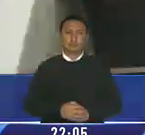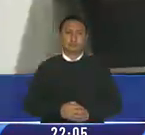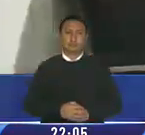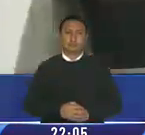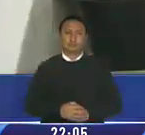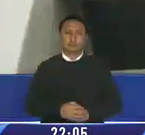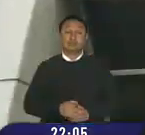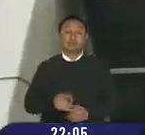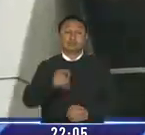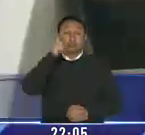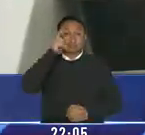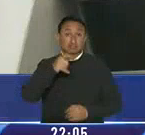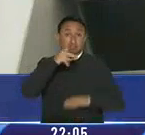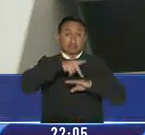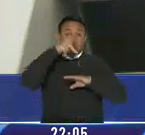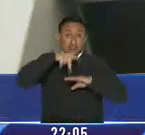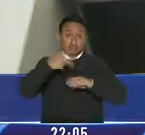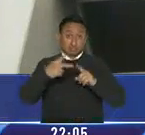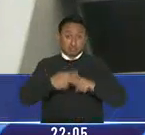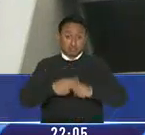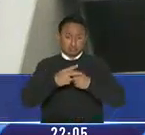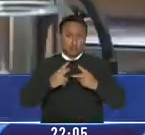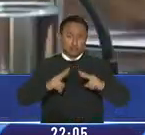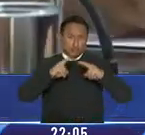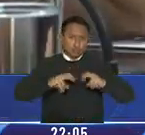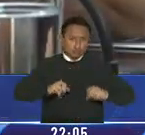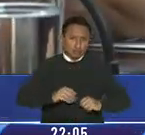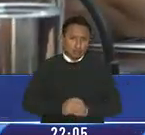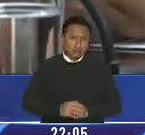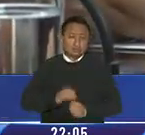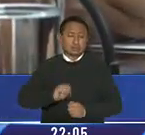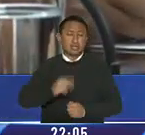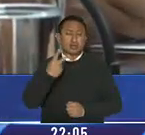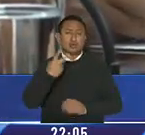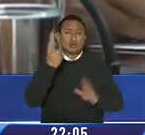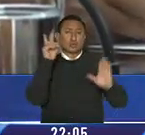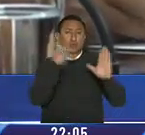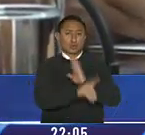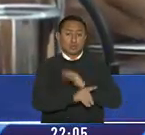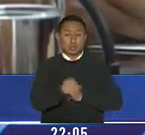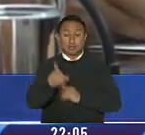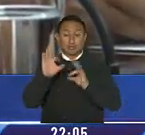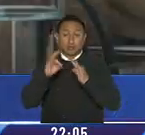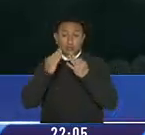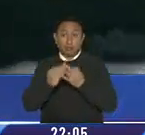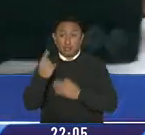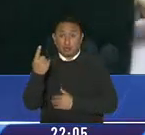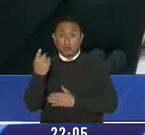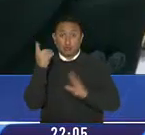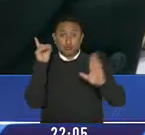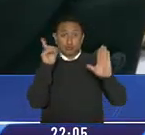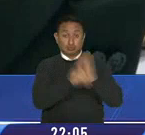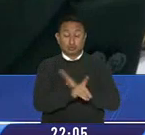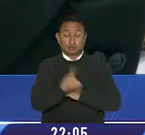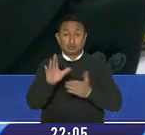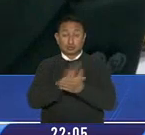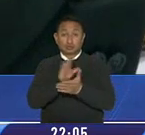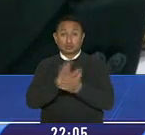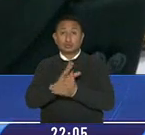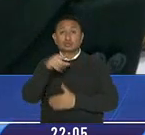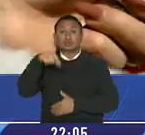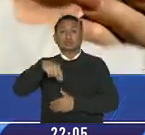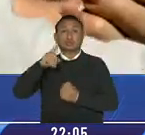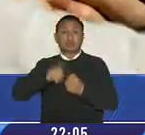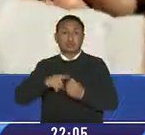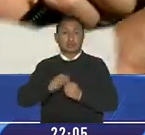La Fiscalía de Pichincha investiga este caso. Hay dos denuncias. Una de la familia del estudiante de un colegio fiscal de Quito.